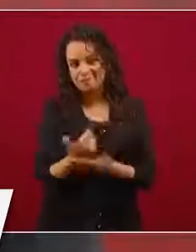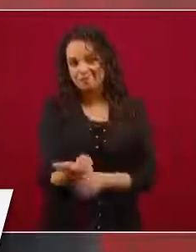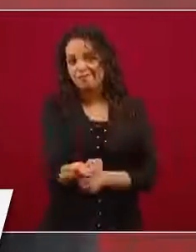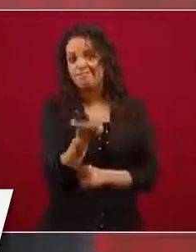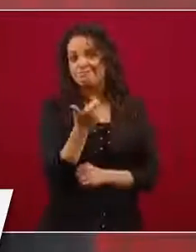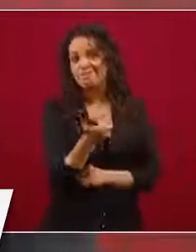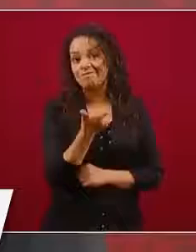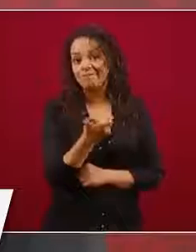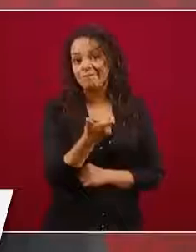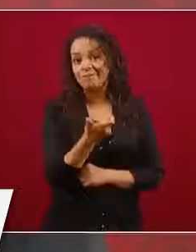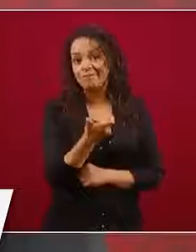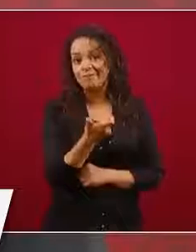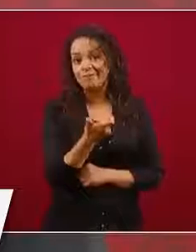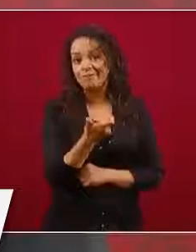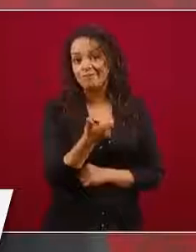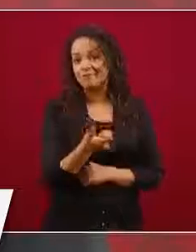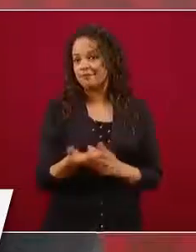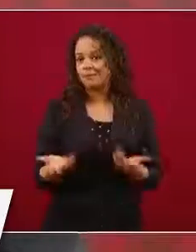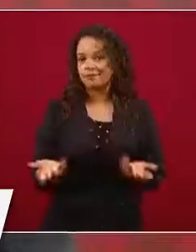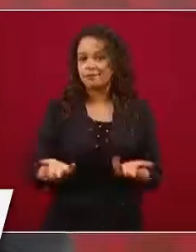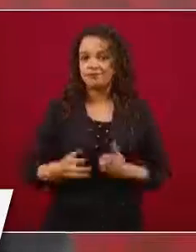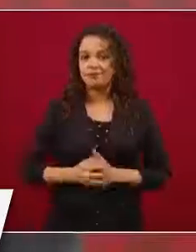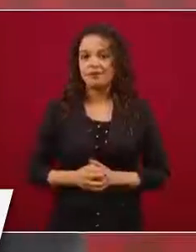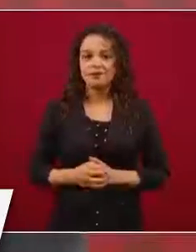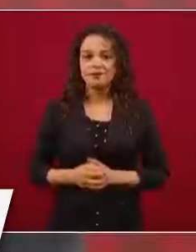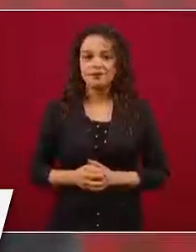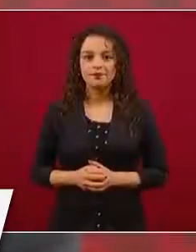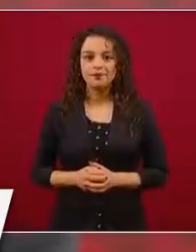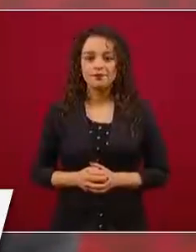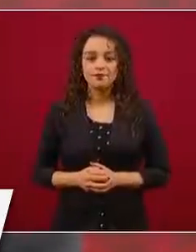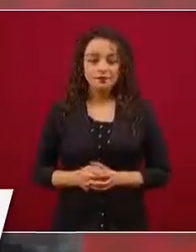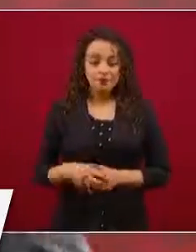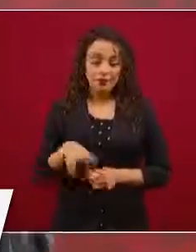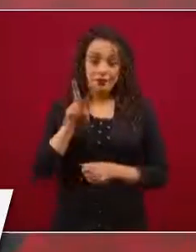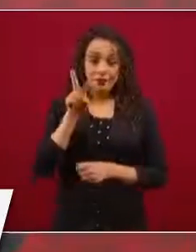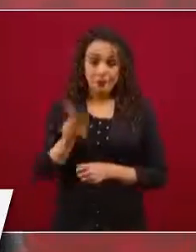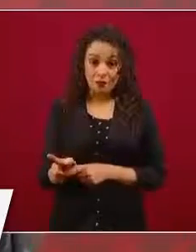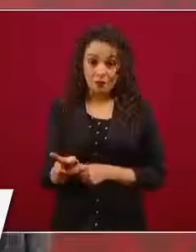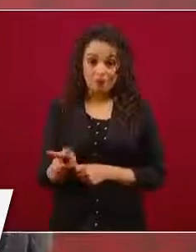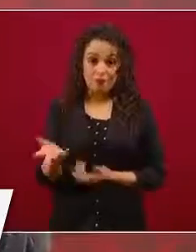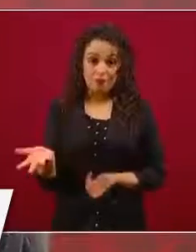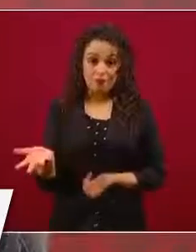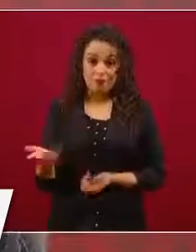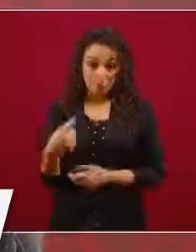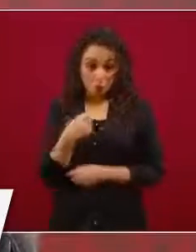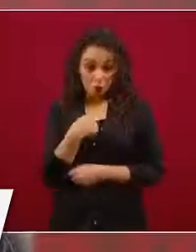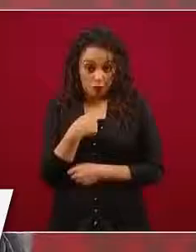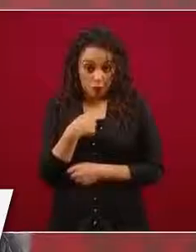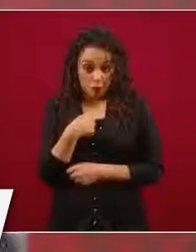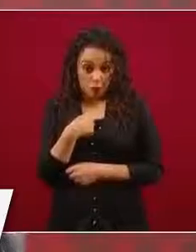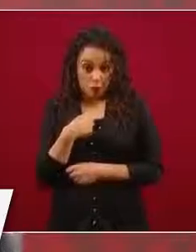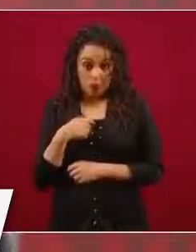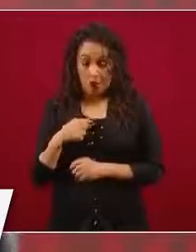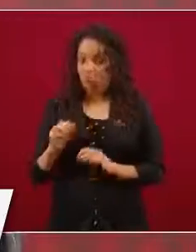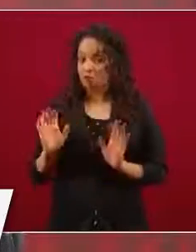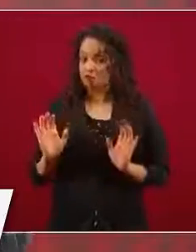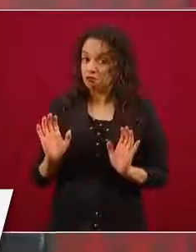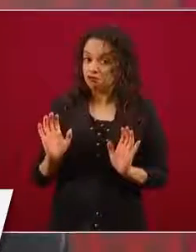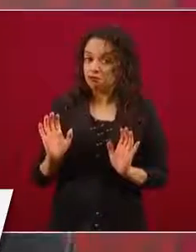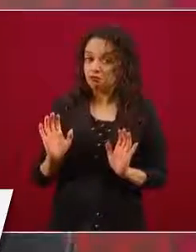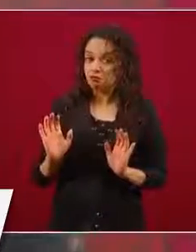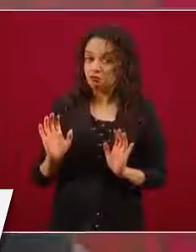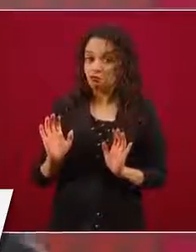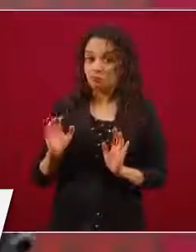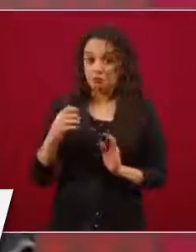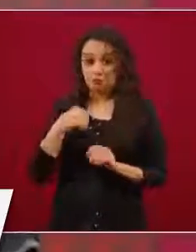Entonces, yo no voy a